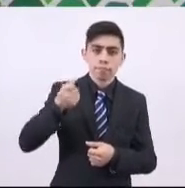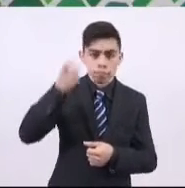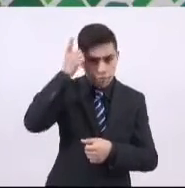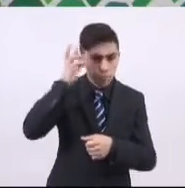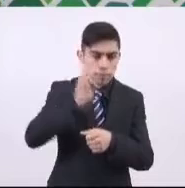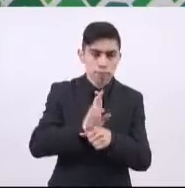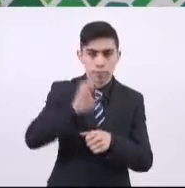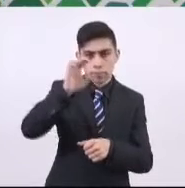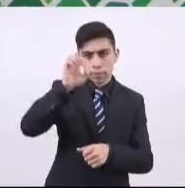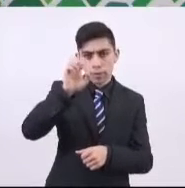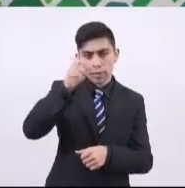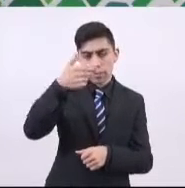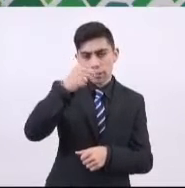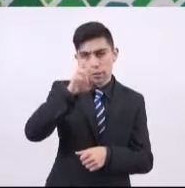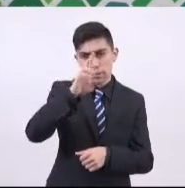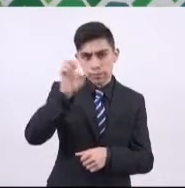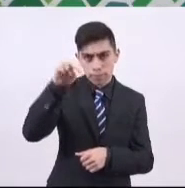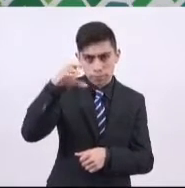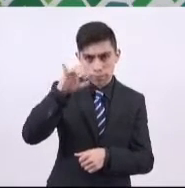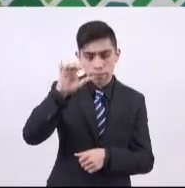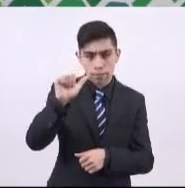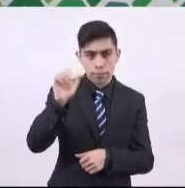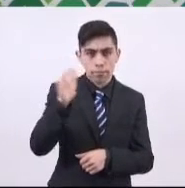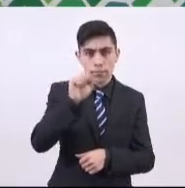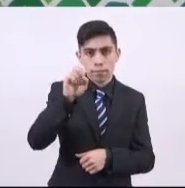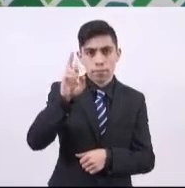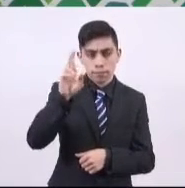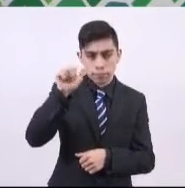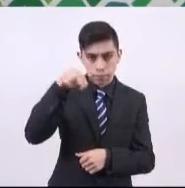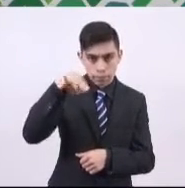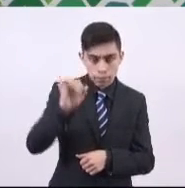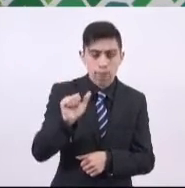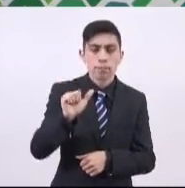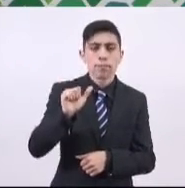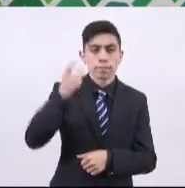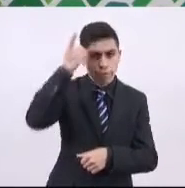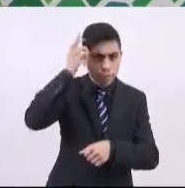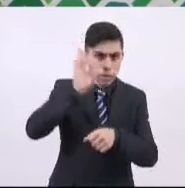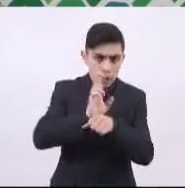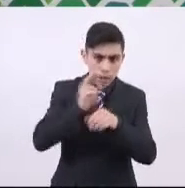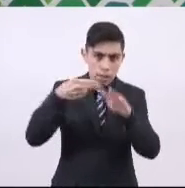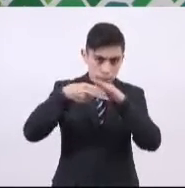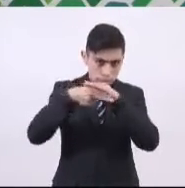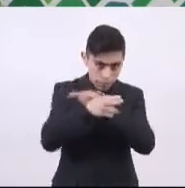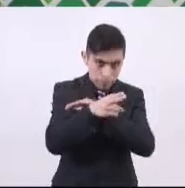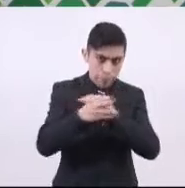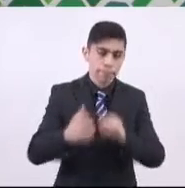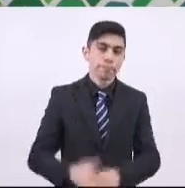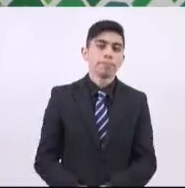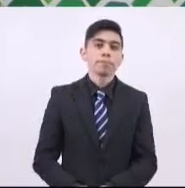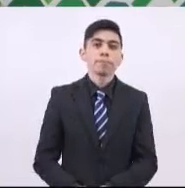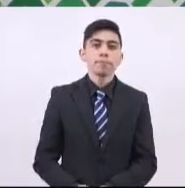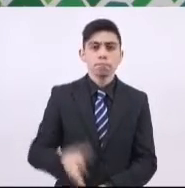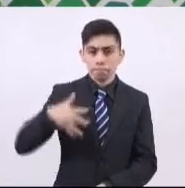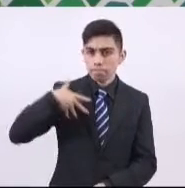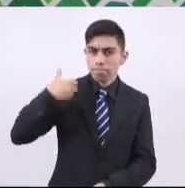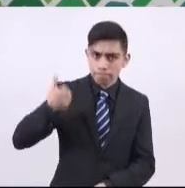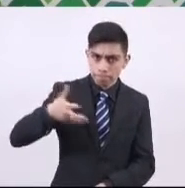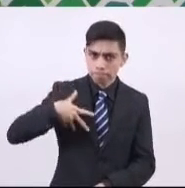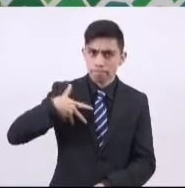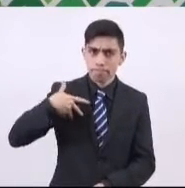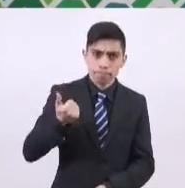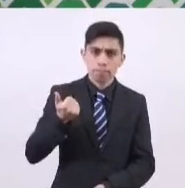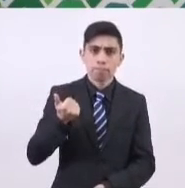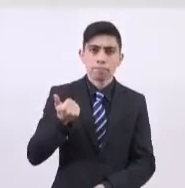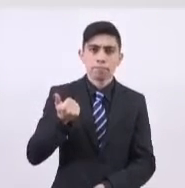directora del Metro de la Ciudad de México, del Sistema de Transporte Colectivo Metro, este esfuerzo y empeño que ha